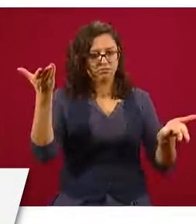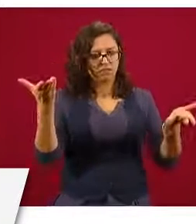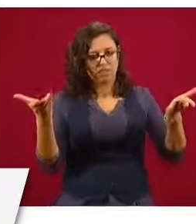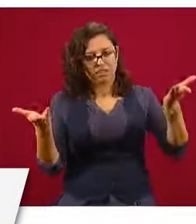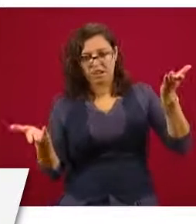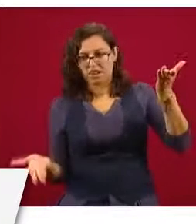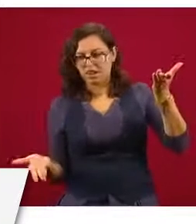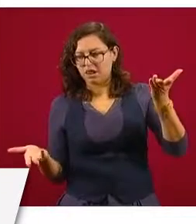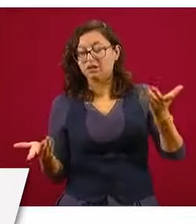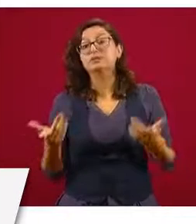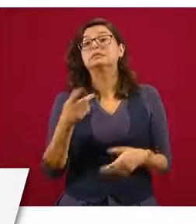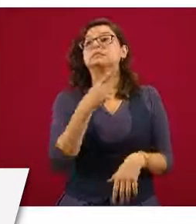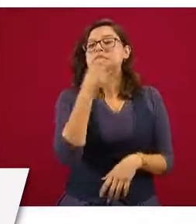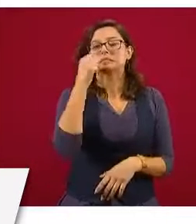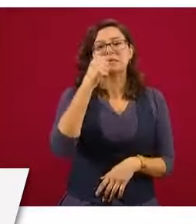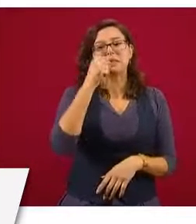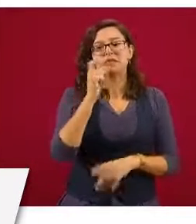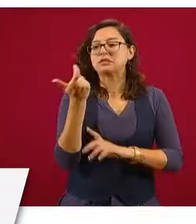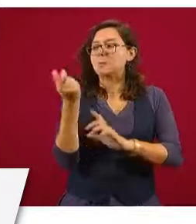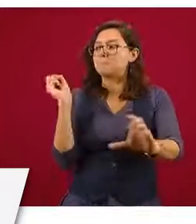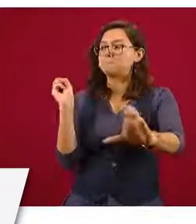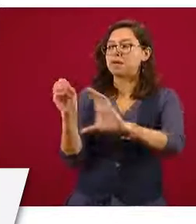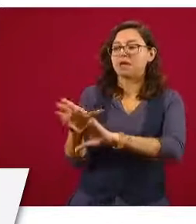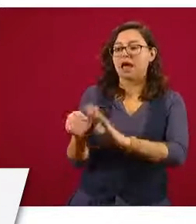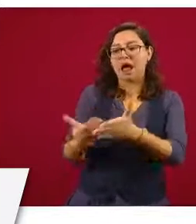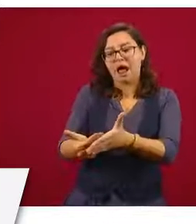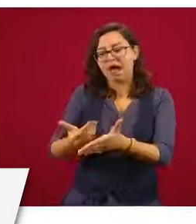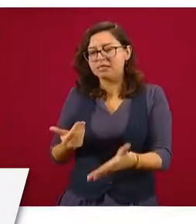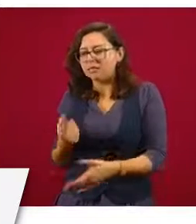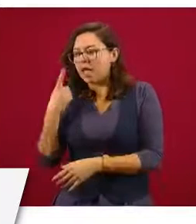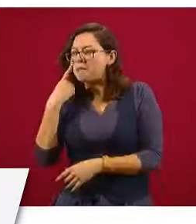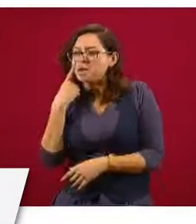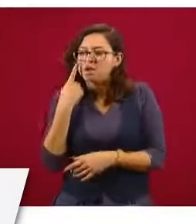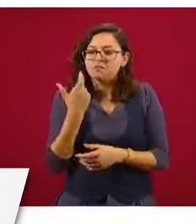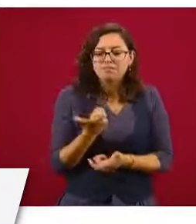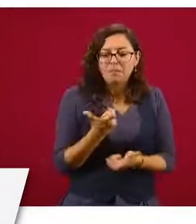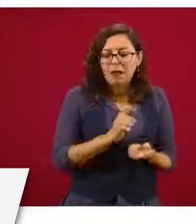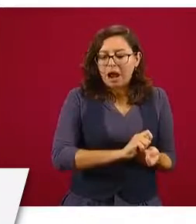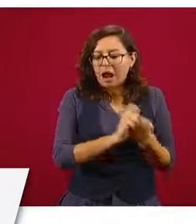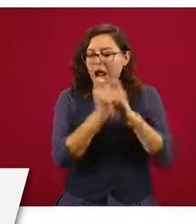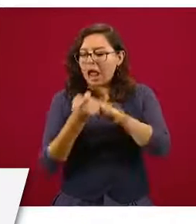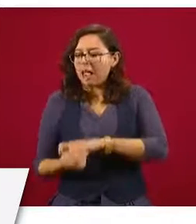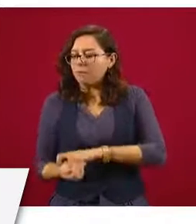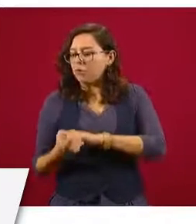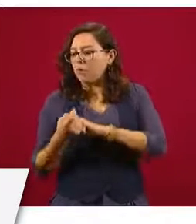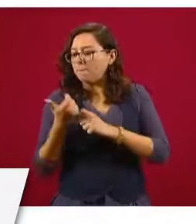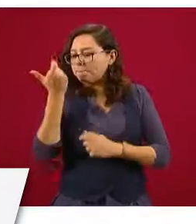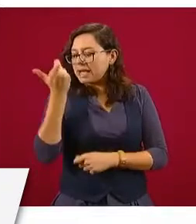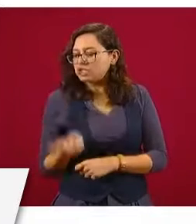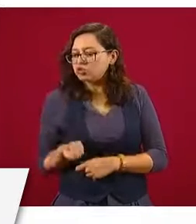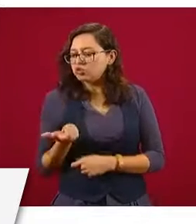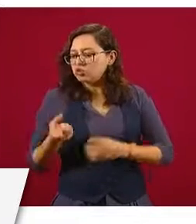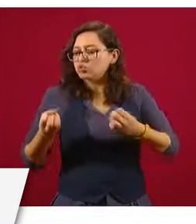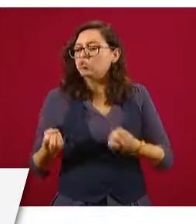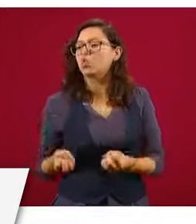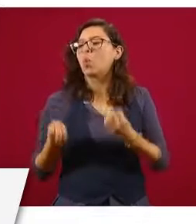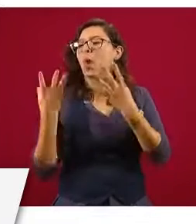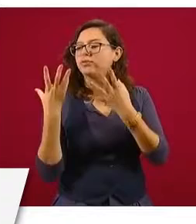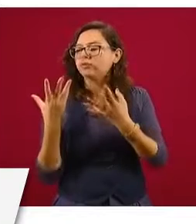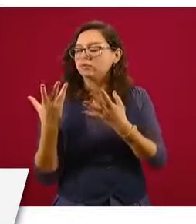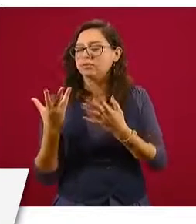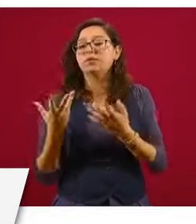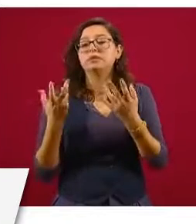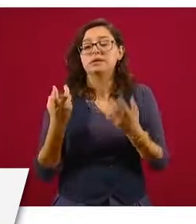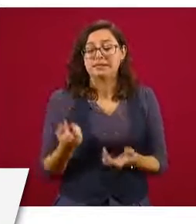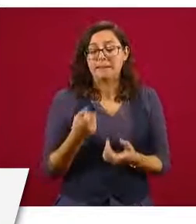fijarse para escoger cuál nos da más pesos por nuestros dólares. Si ese depósito a